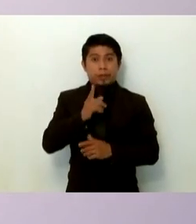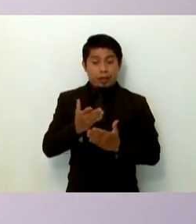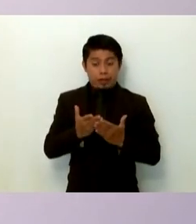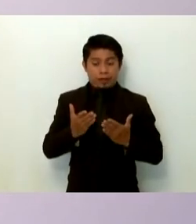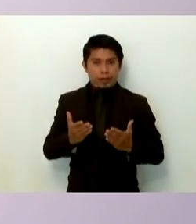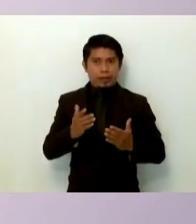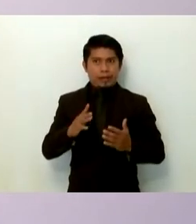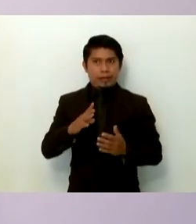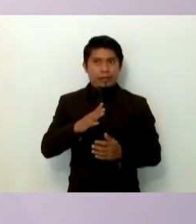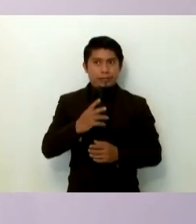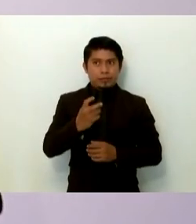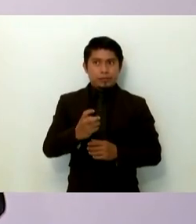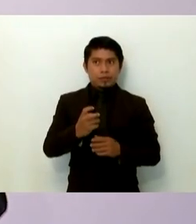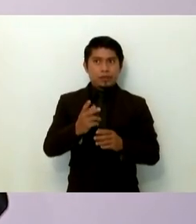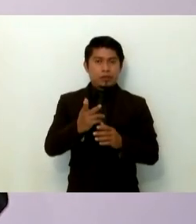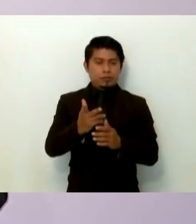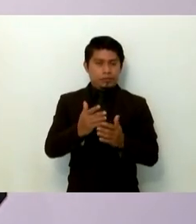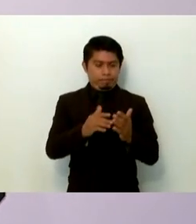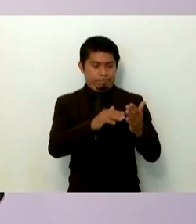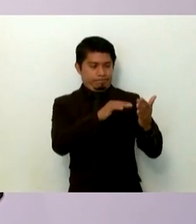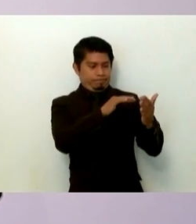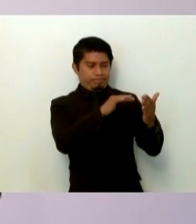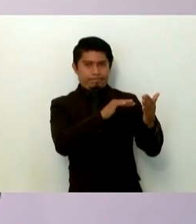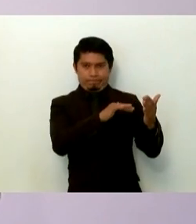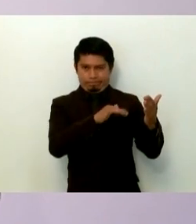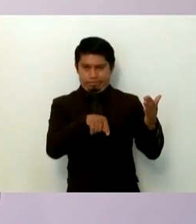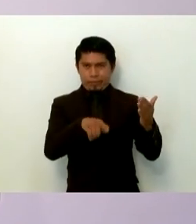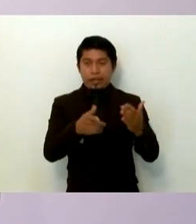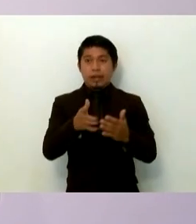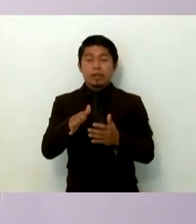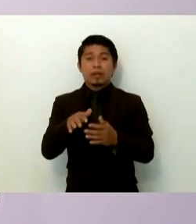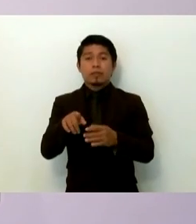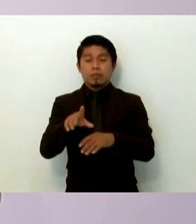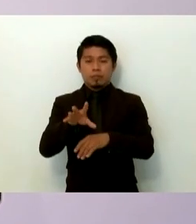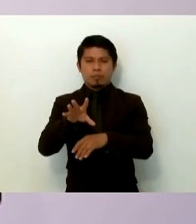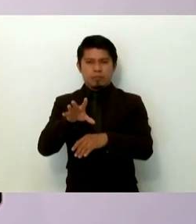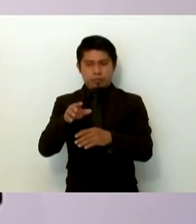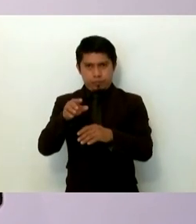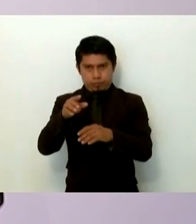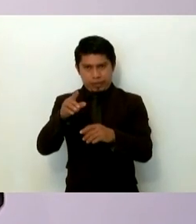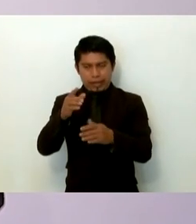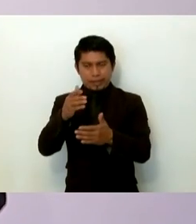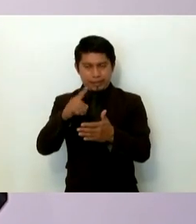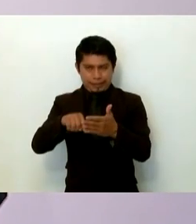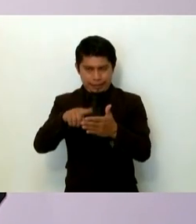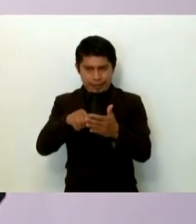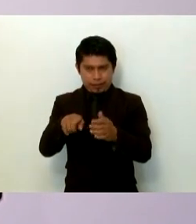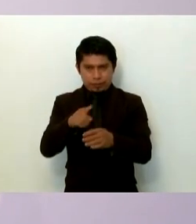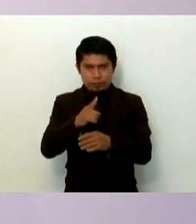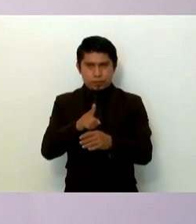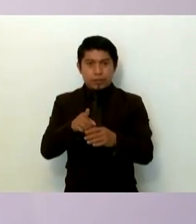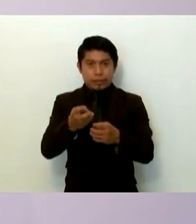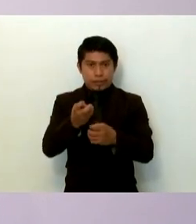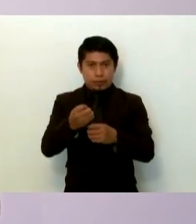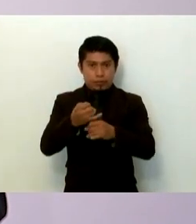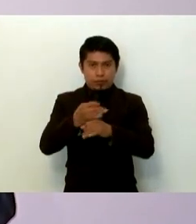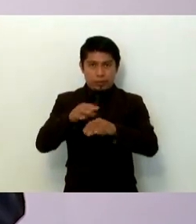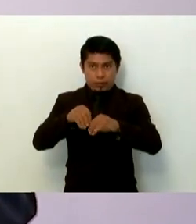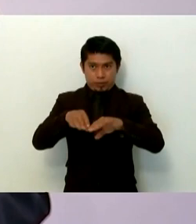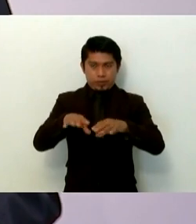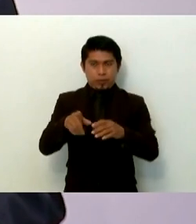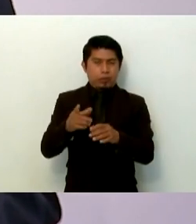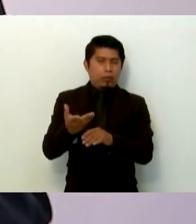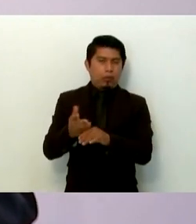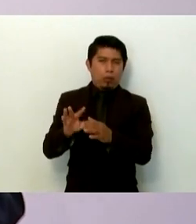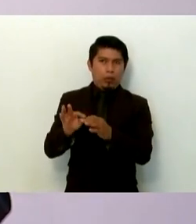así la suspensión. Se concede la suspensión provisional a Tomás Herón de Lucio, creo que esto no rompe el